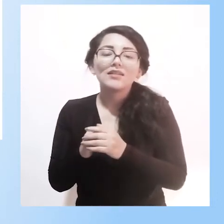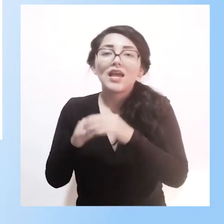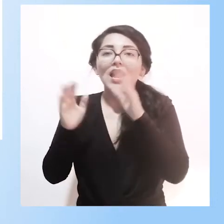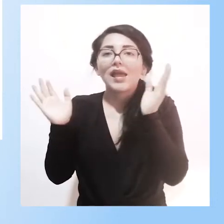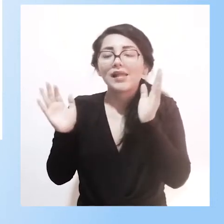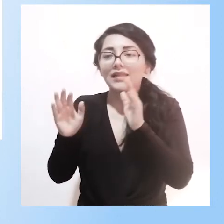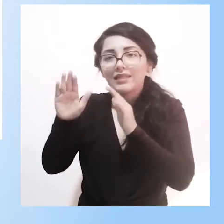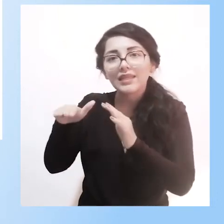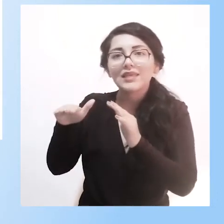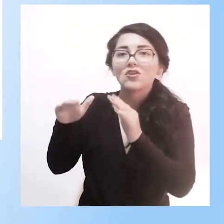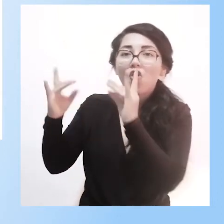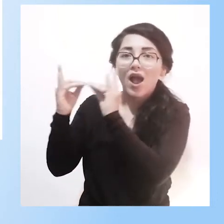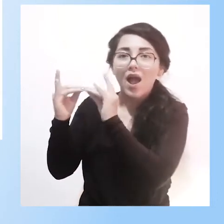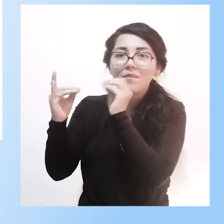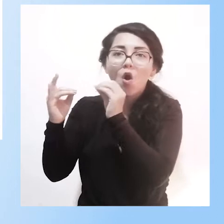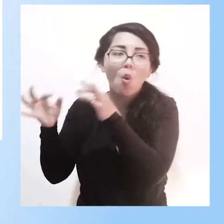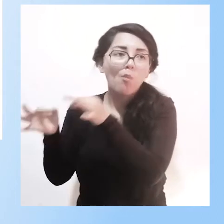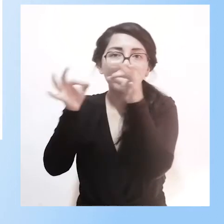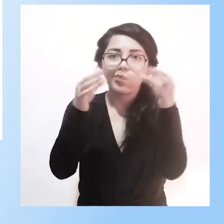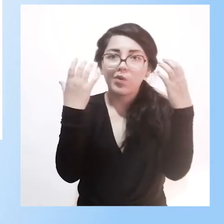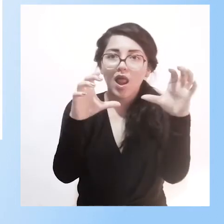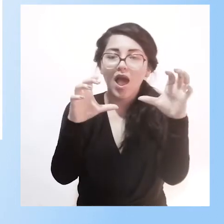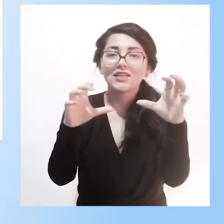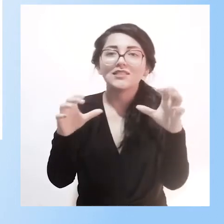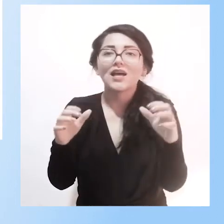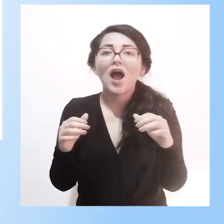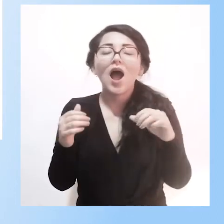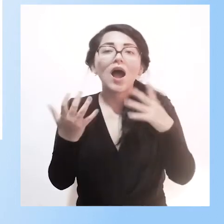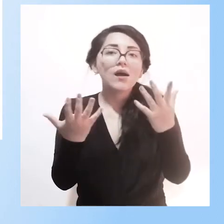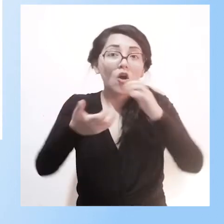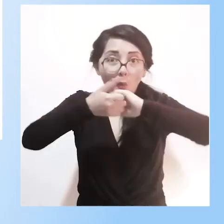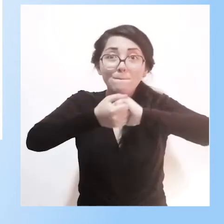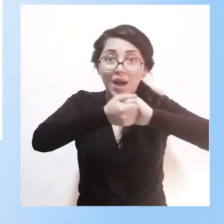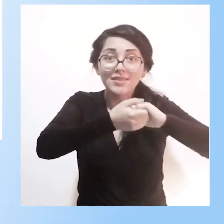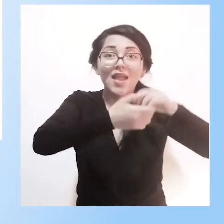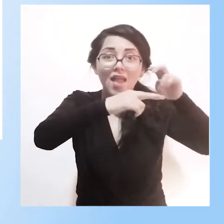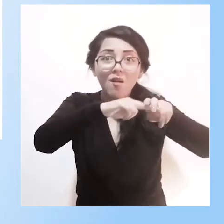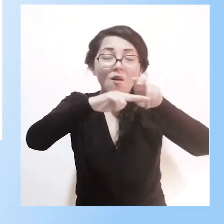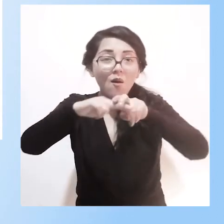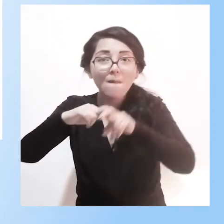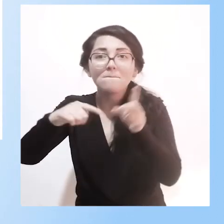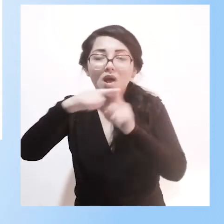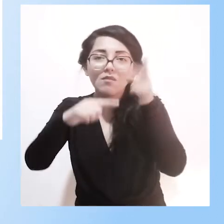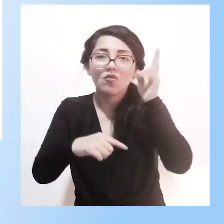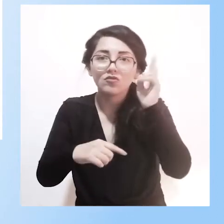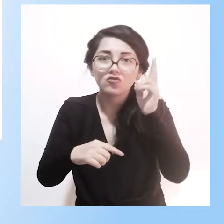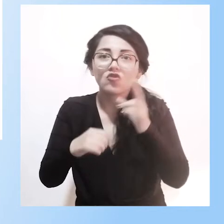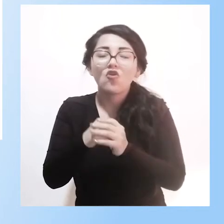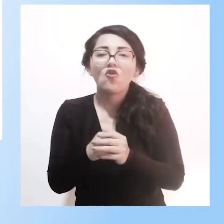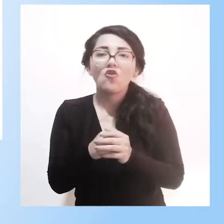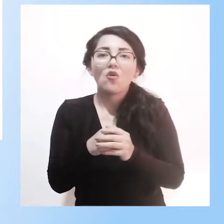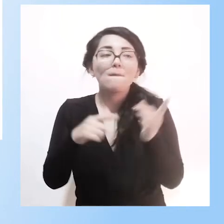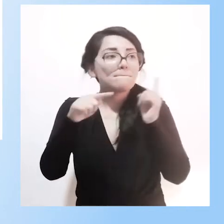a pie de cama, con sus compañeros, con su maestro de origen y con su maestro de aula hospitalaria, ha